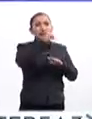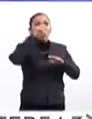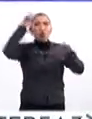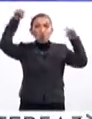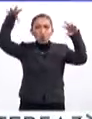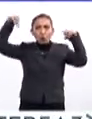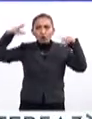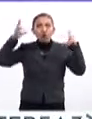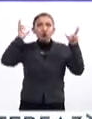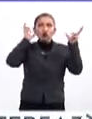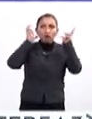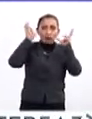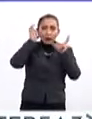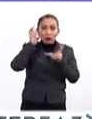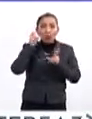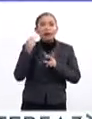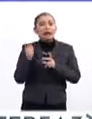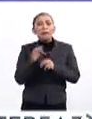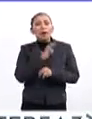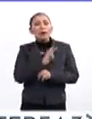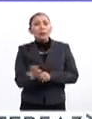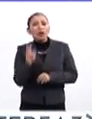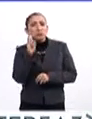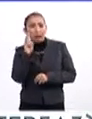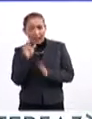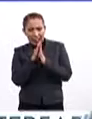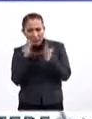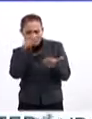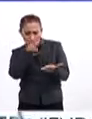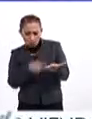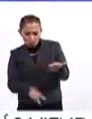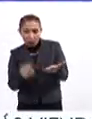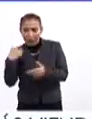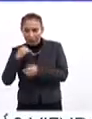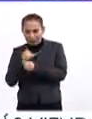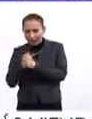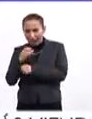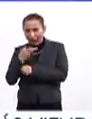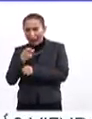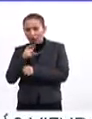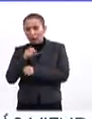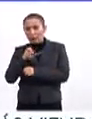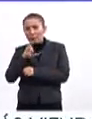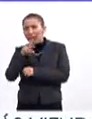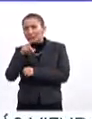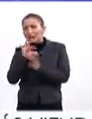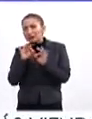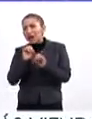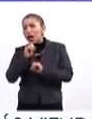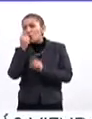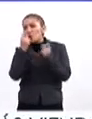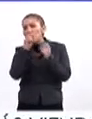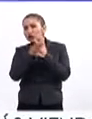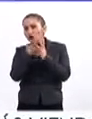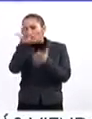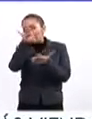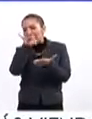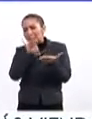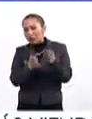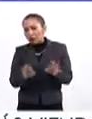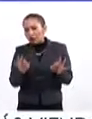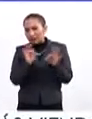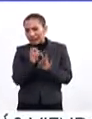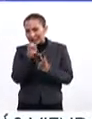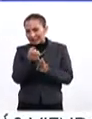iluminación, el sonido. De lo que podemos encontrar en el libro, el investigador Héctor Miranda nos detalla algunas de las figuras más